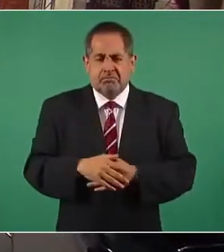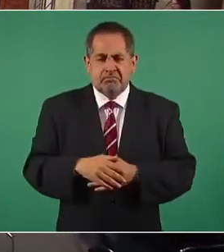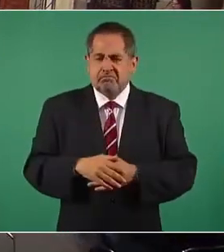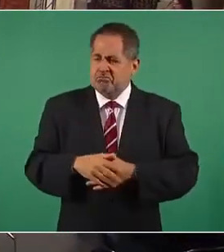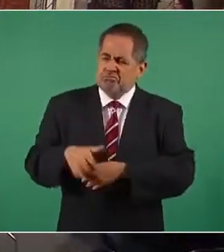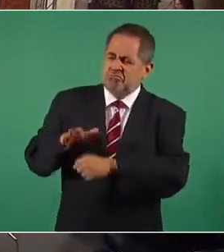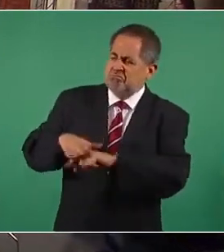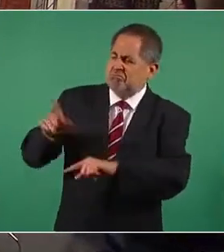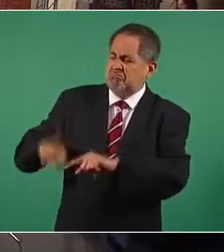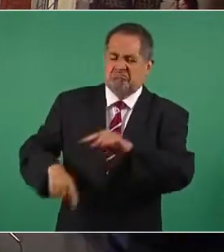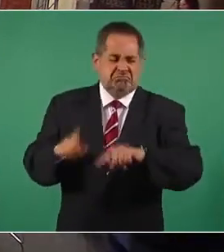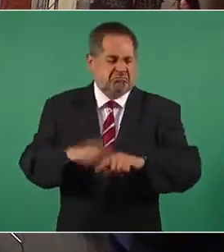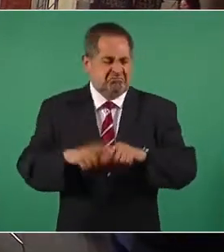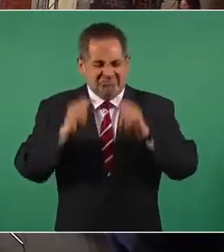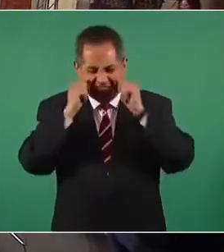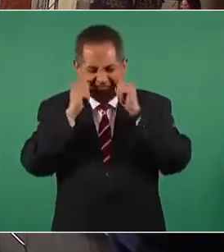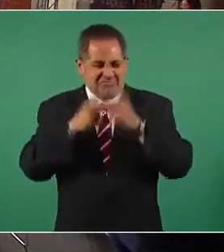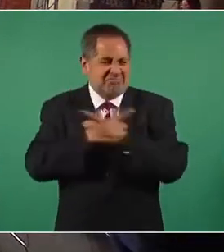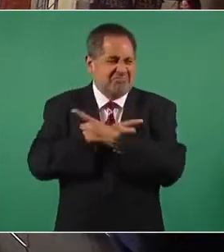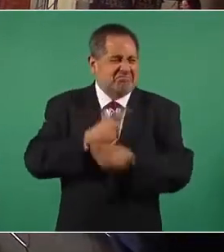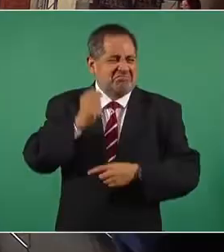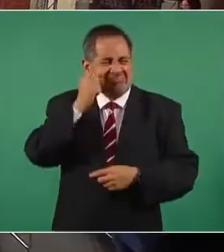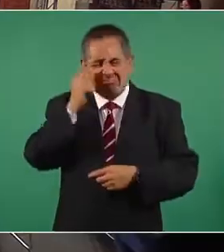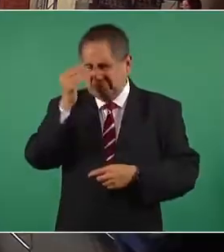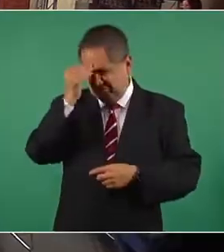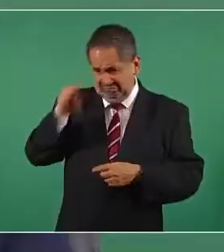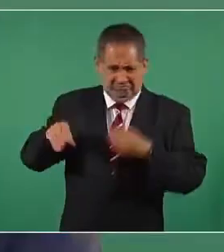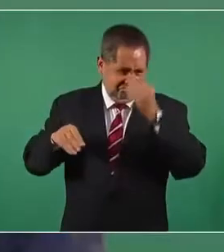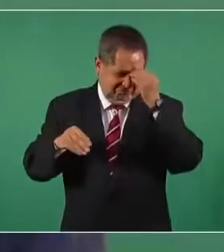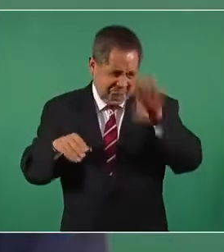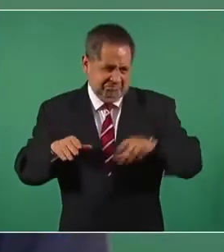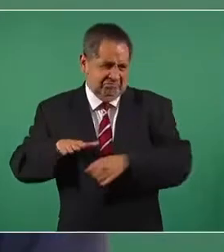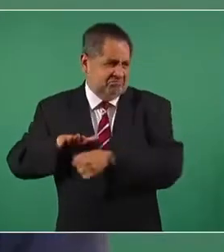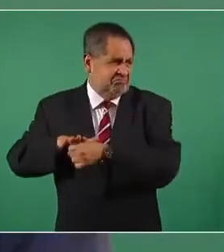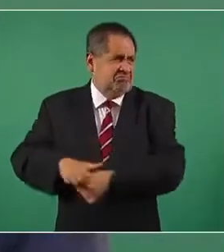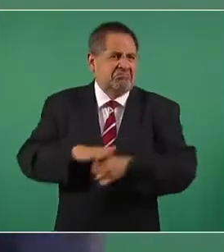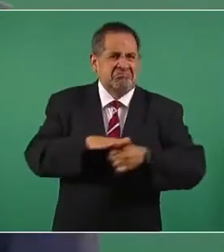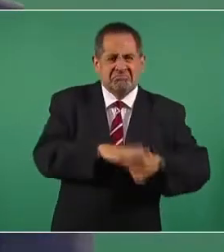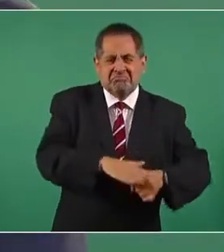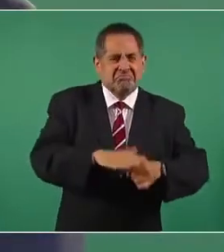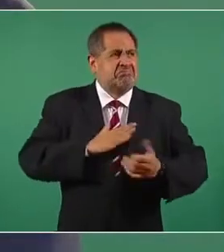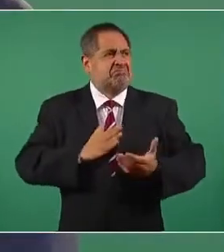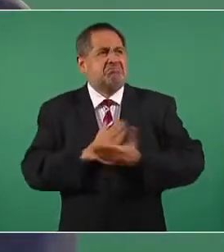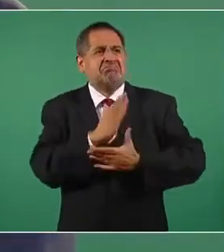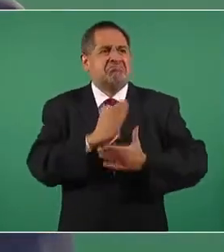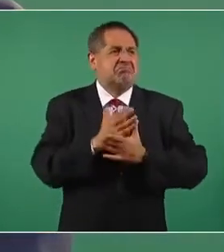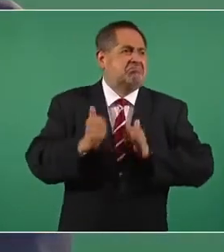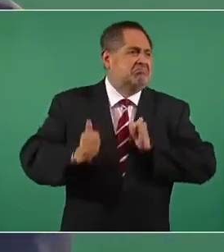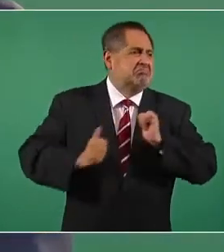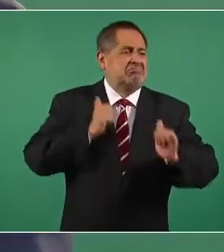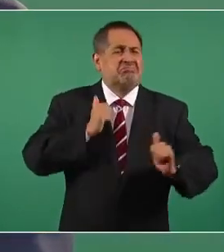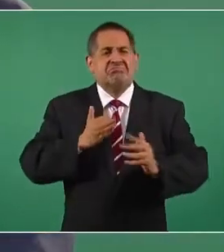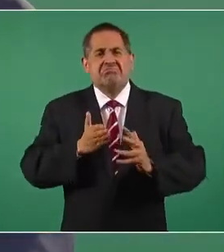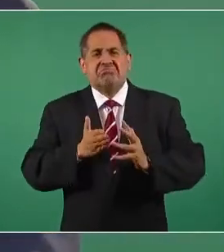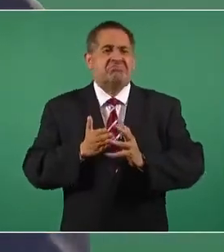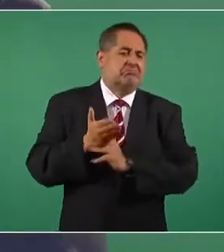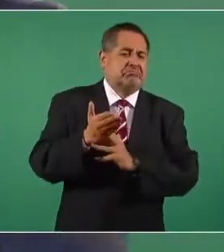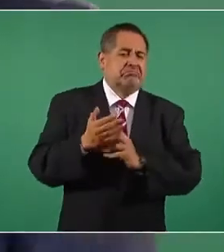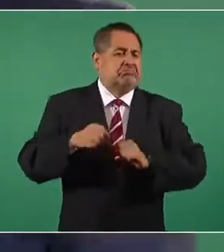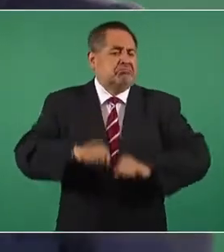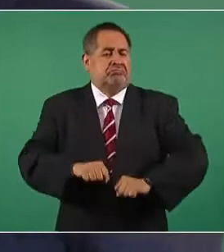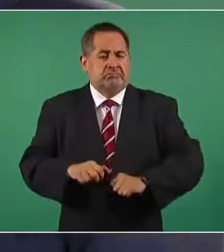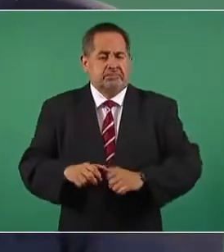a toda costa sin escrúpulos morales, el ver como